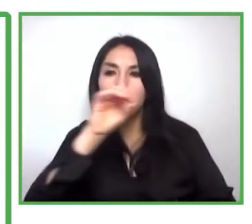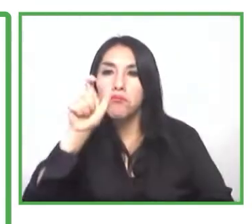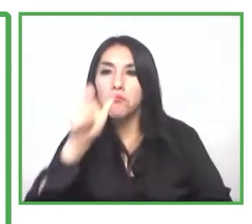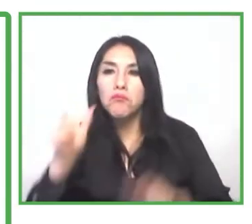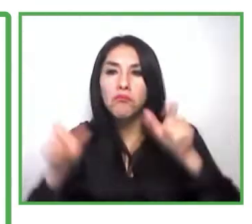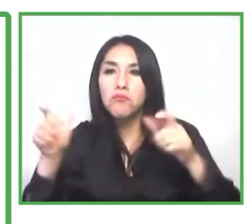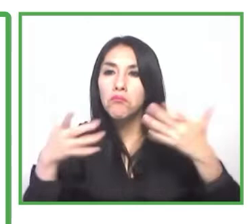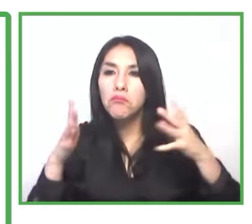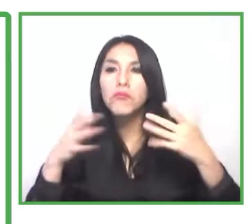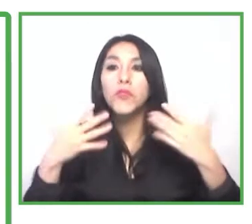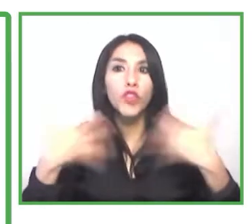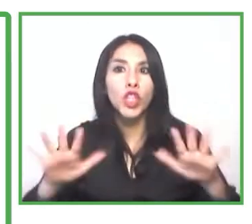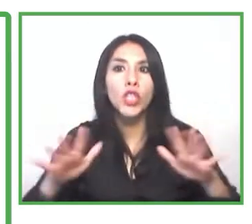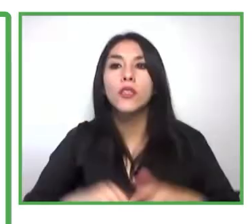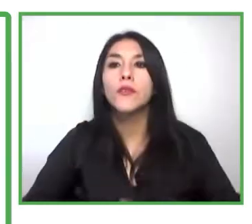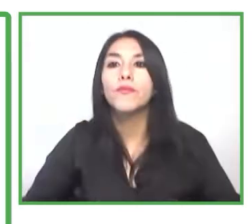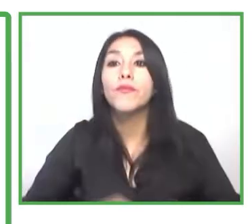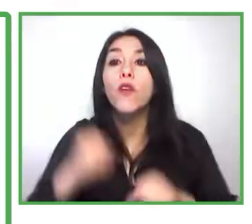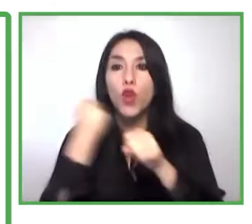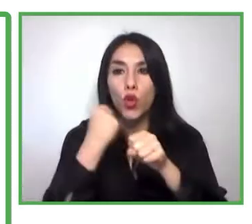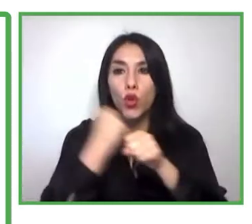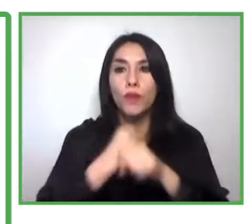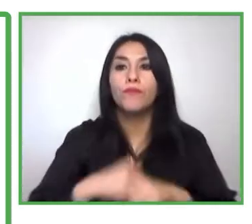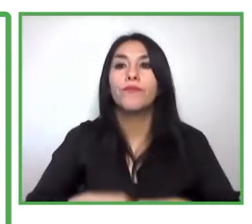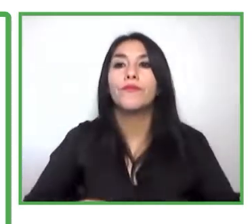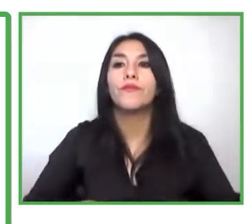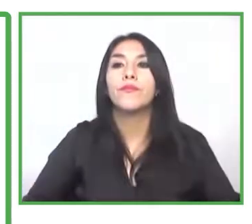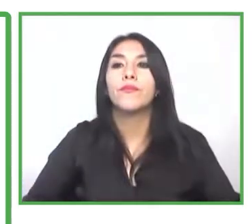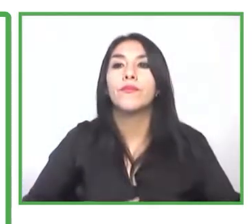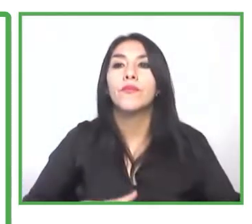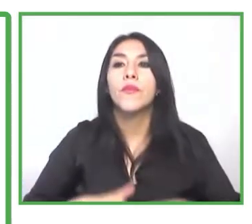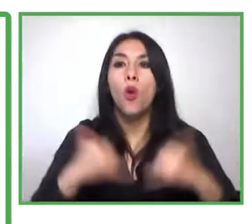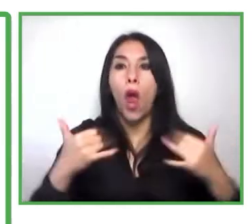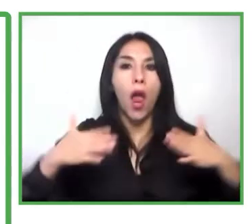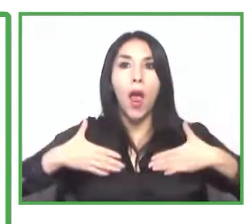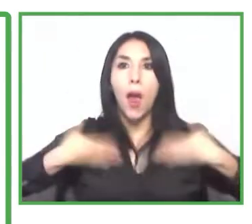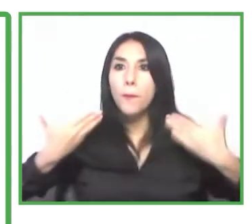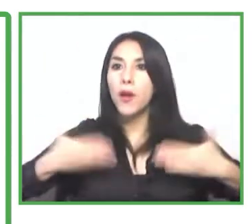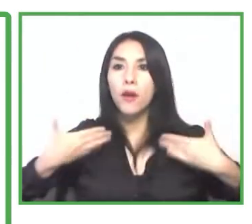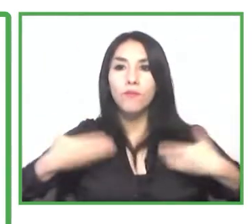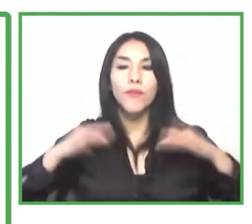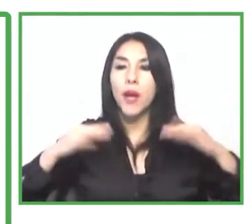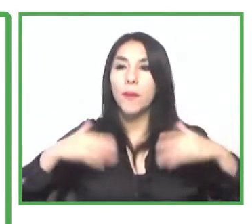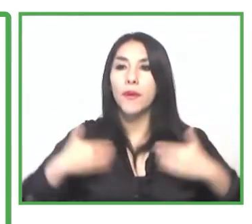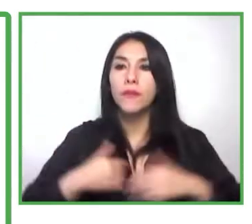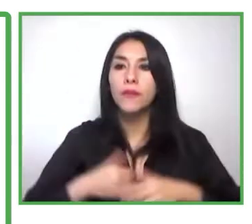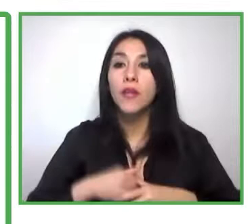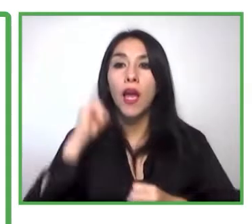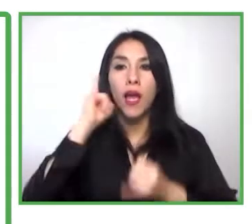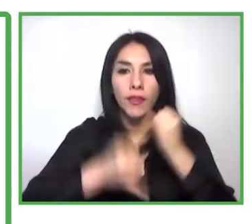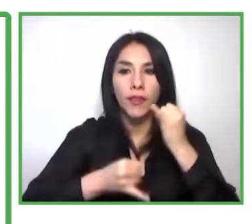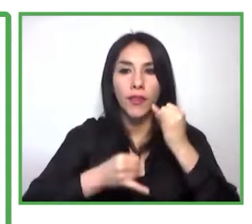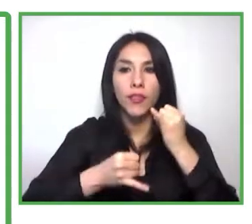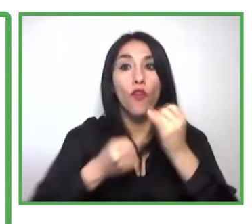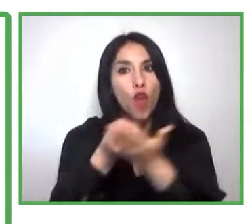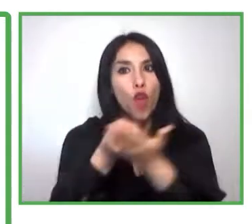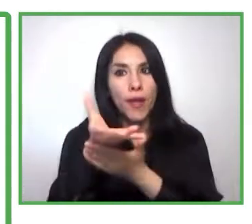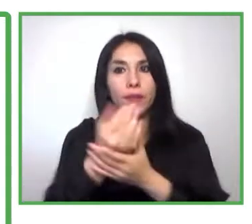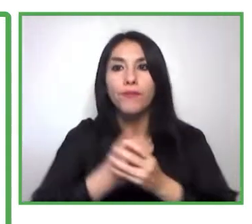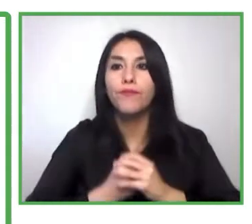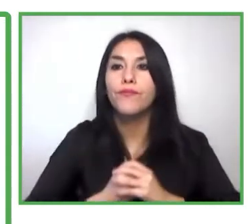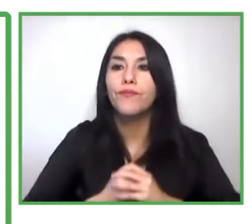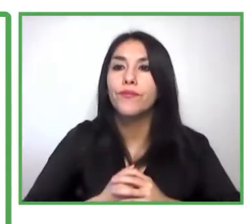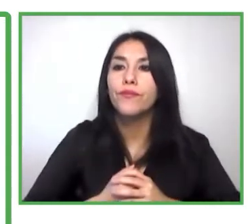que se declaró en estos últimos informes de la Dirección del Trabajo, donde se señalaba que la ley había generado 20.000